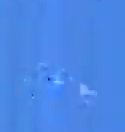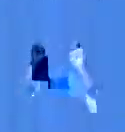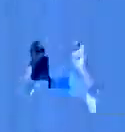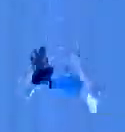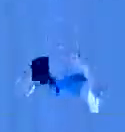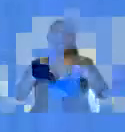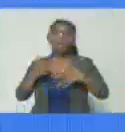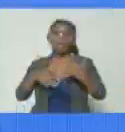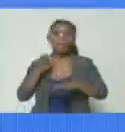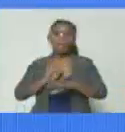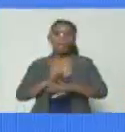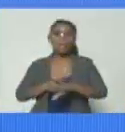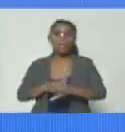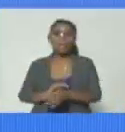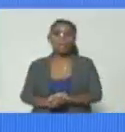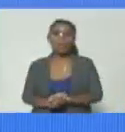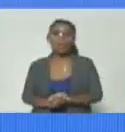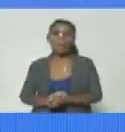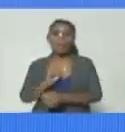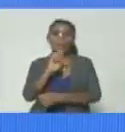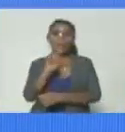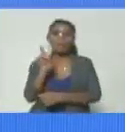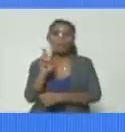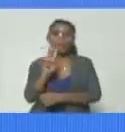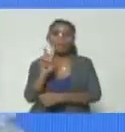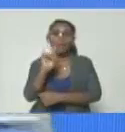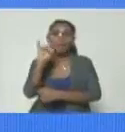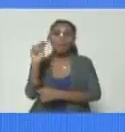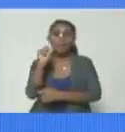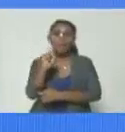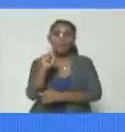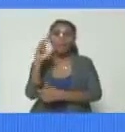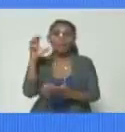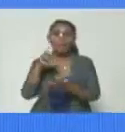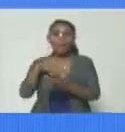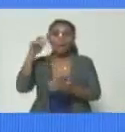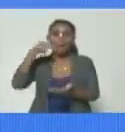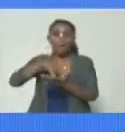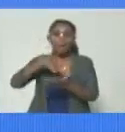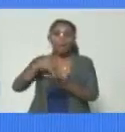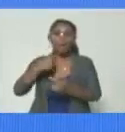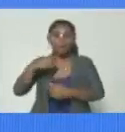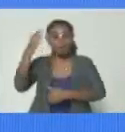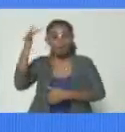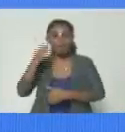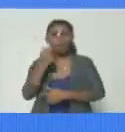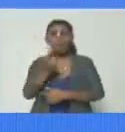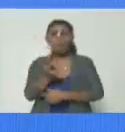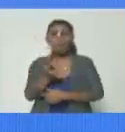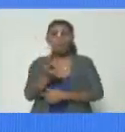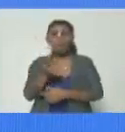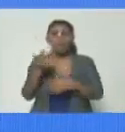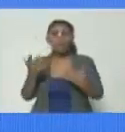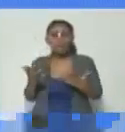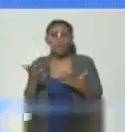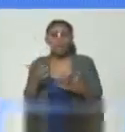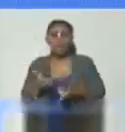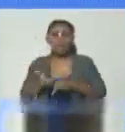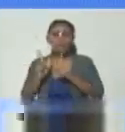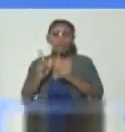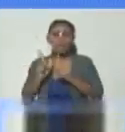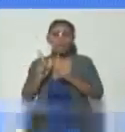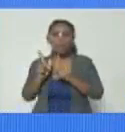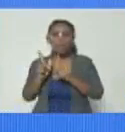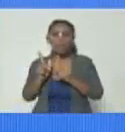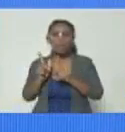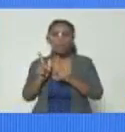evento ocurrido el 22 de junio en el estado Carabobo yo sé que usted dijo que las autoridades